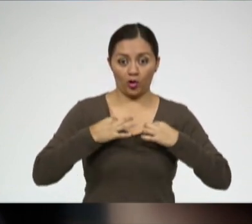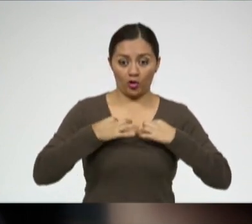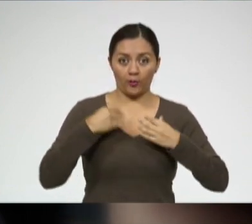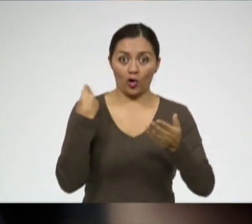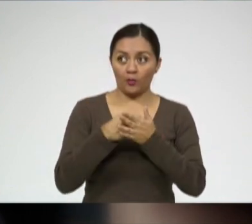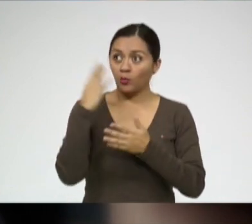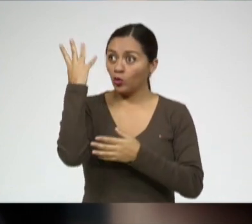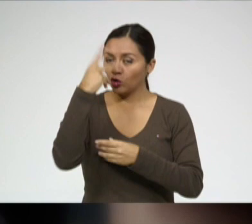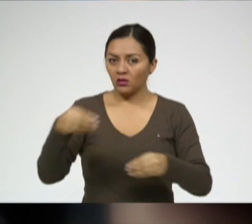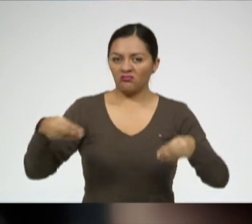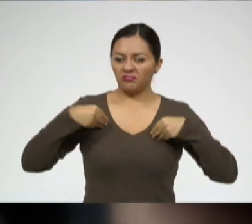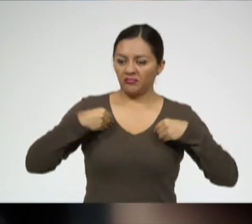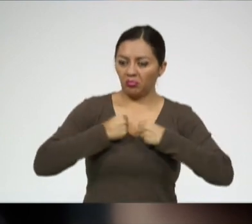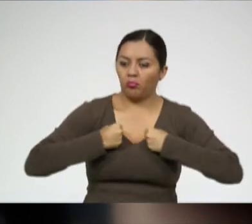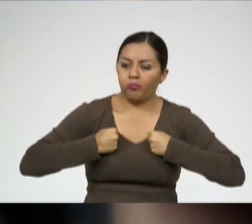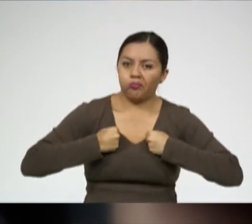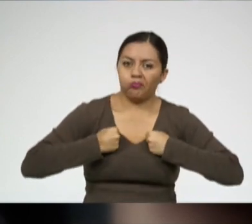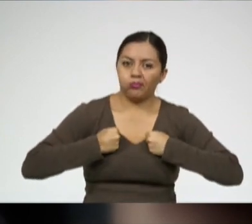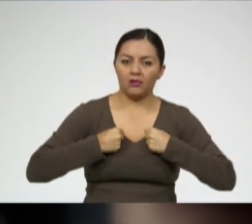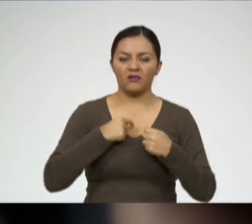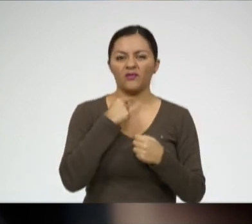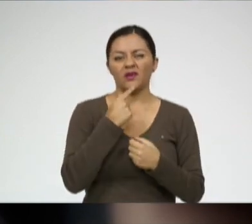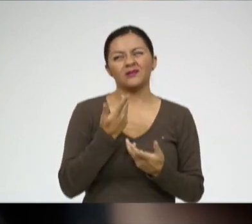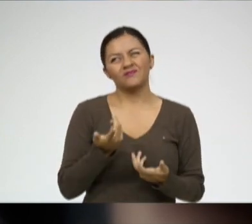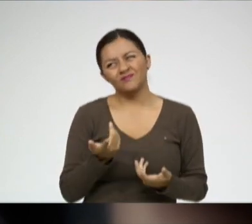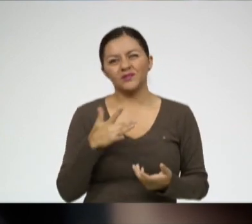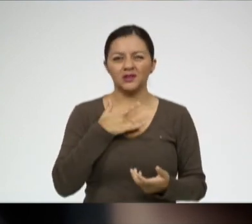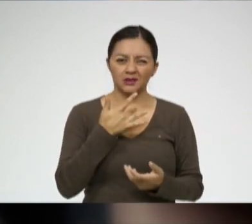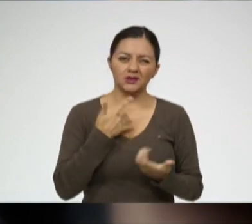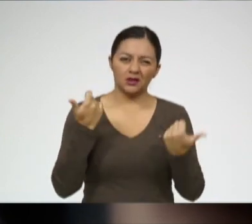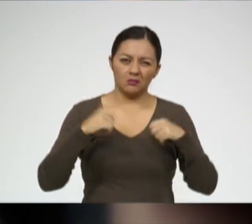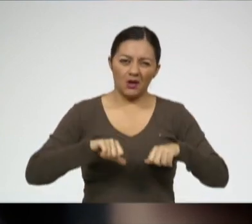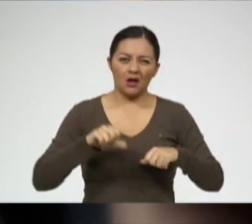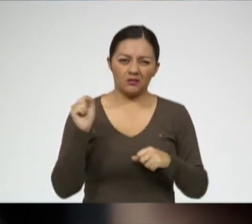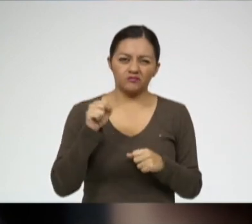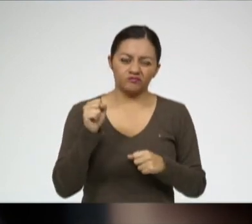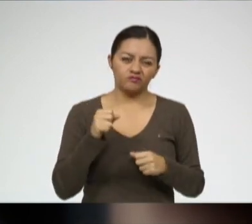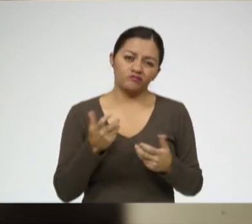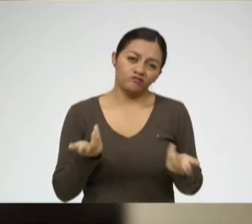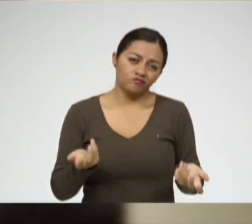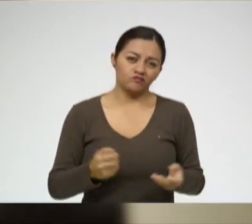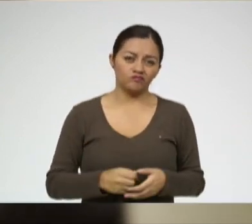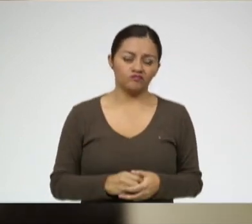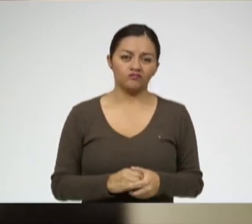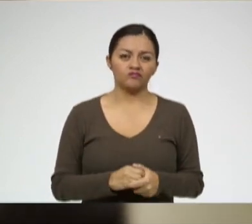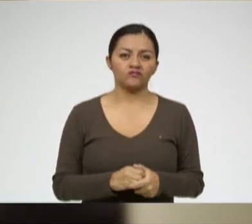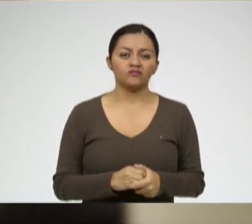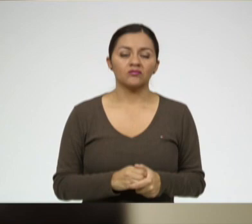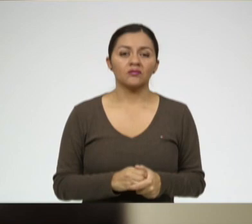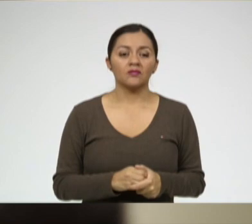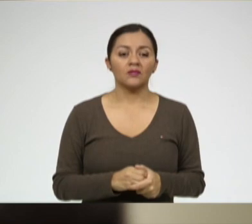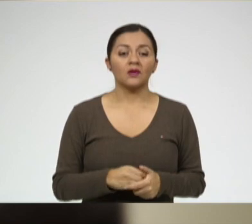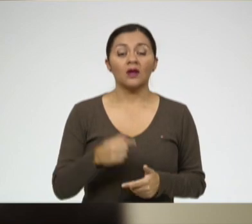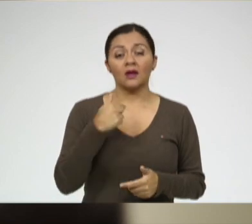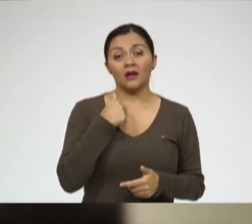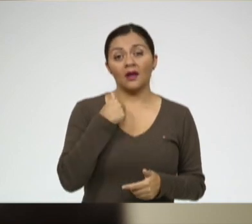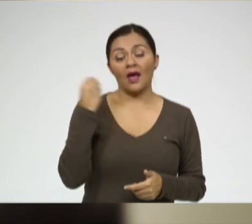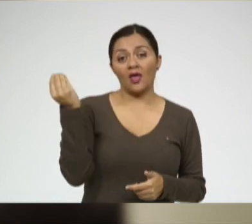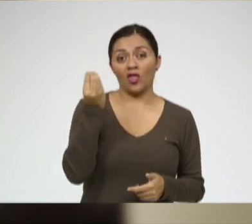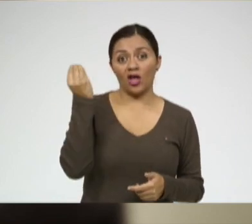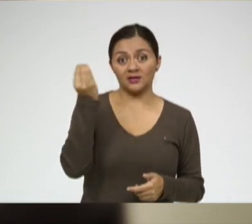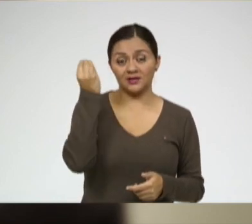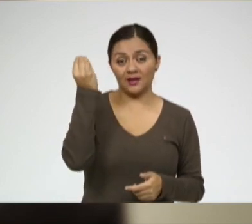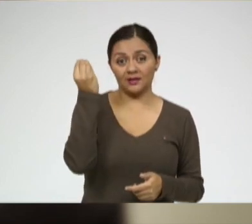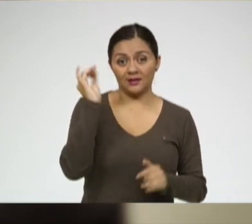bonita, eso sí. En esos aspectos, a veces me estorba mi sobrepeso. Probablemente, cuando eres adolescente, tal vez no